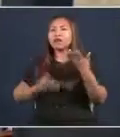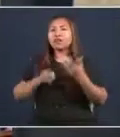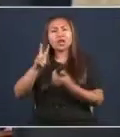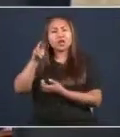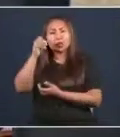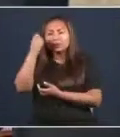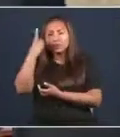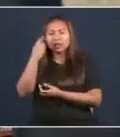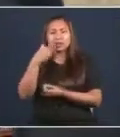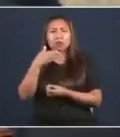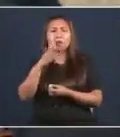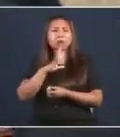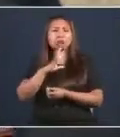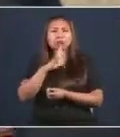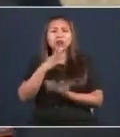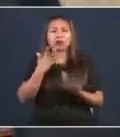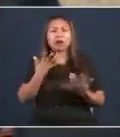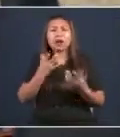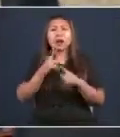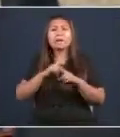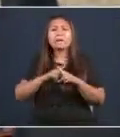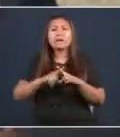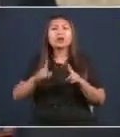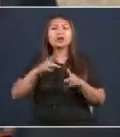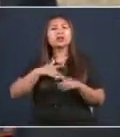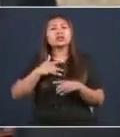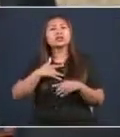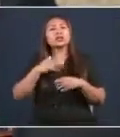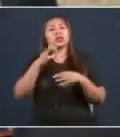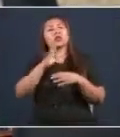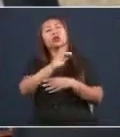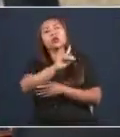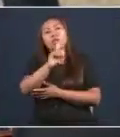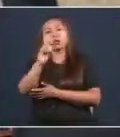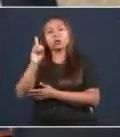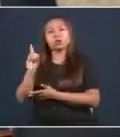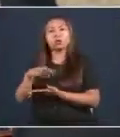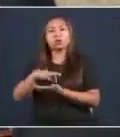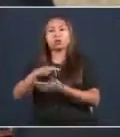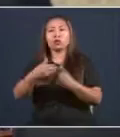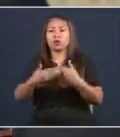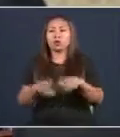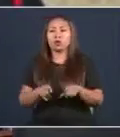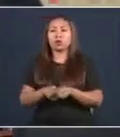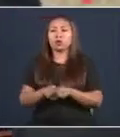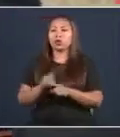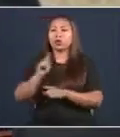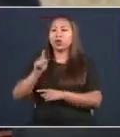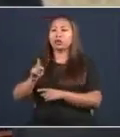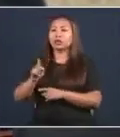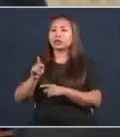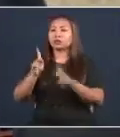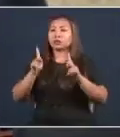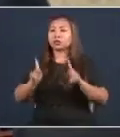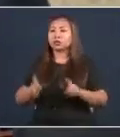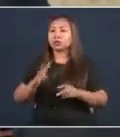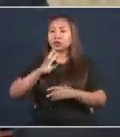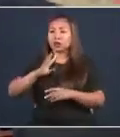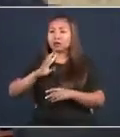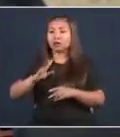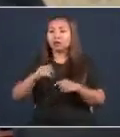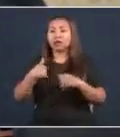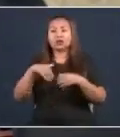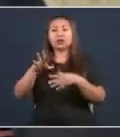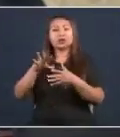asamblea. Pero que son el sentir neto de su población. Ellos le hablan a su población. Y cuando los